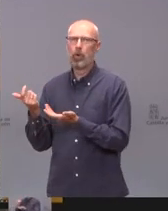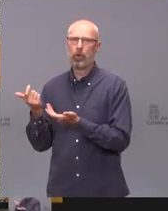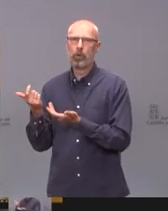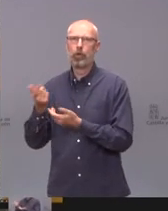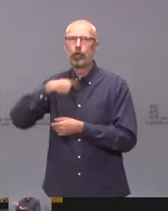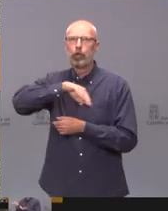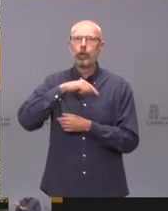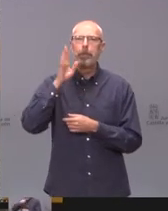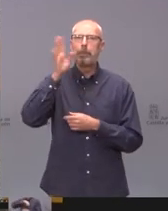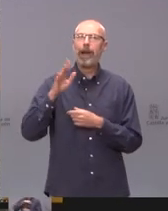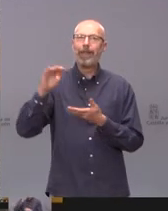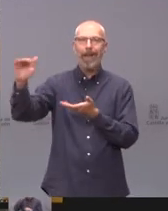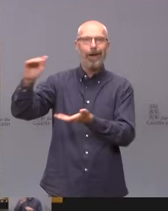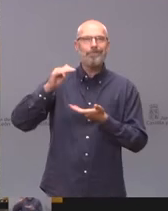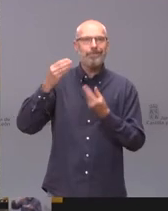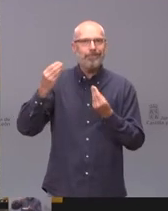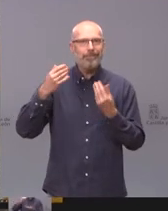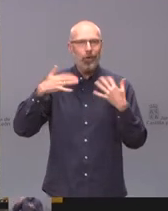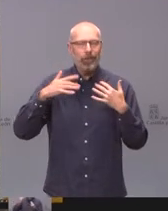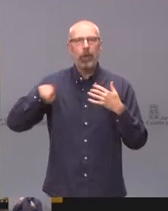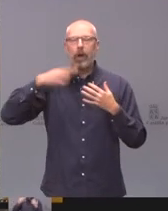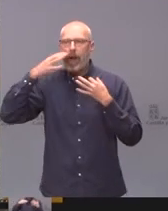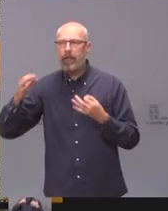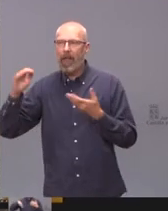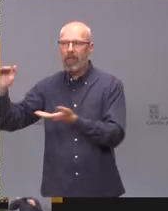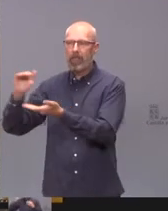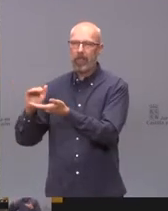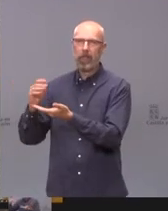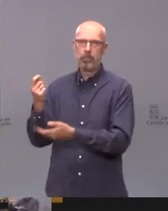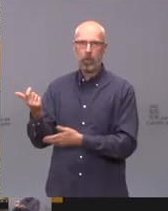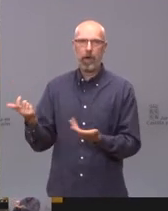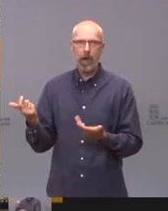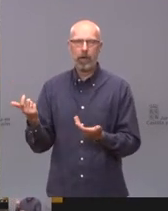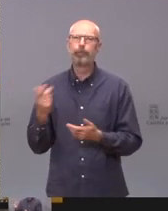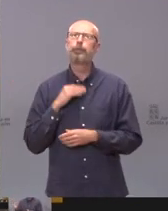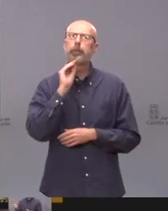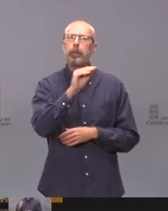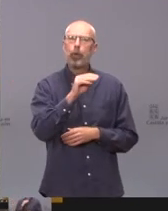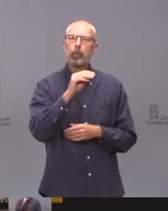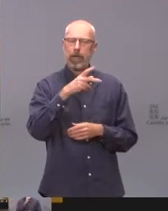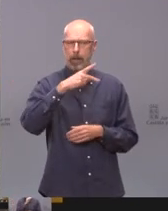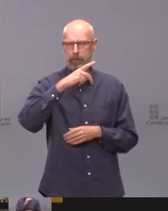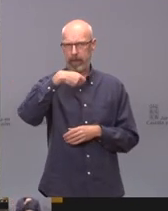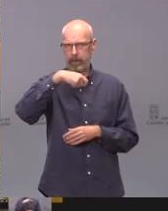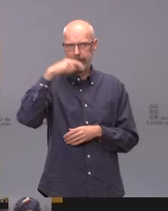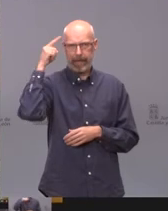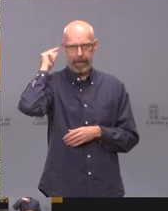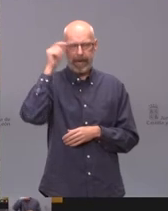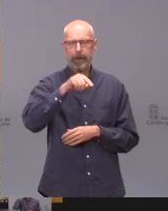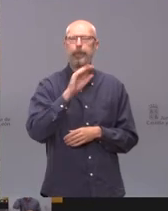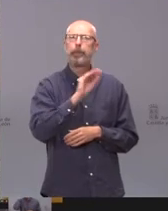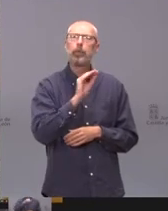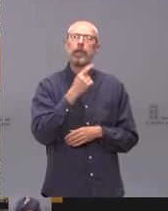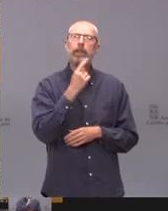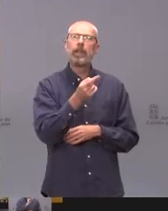expectativas y luego la realidad es otra. Y al vicepresidente Igea le quería preguntar, hablaba del gobierno